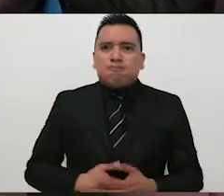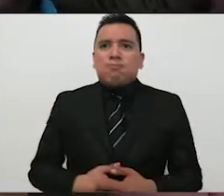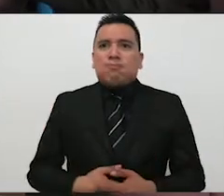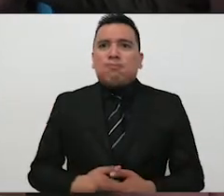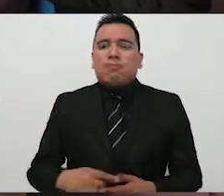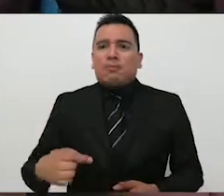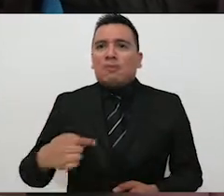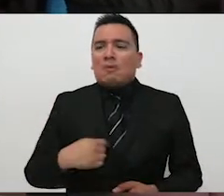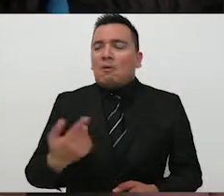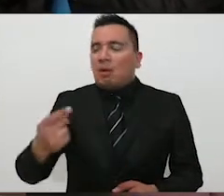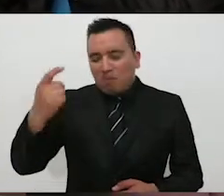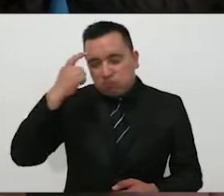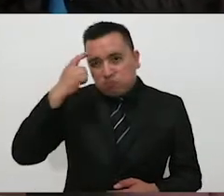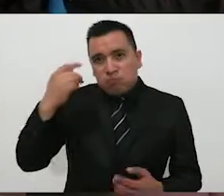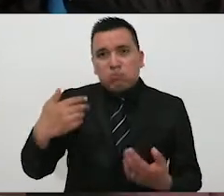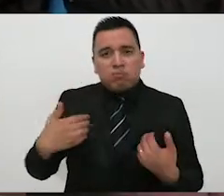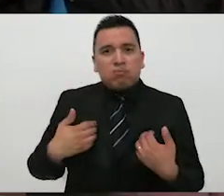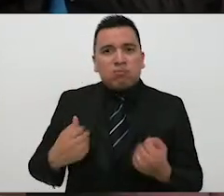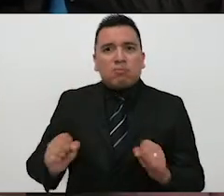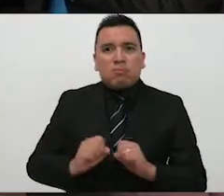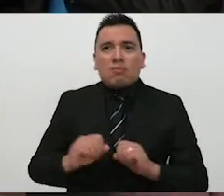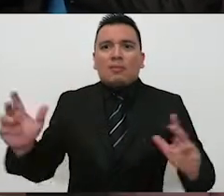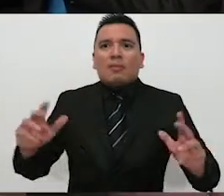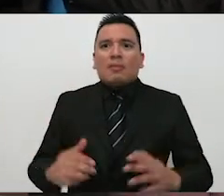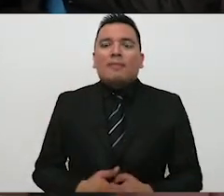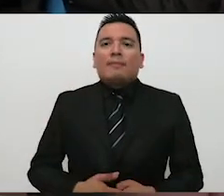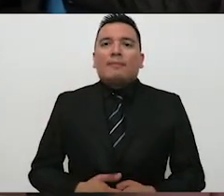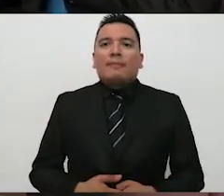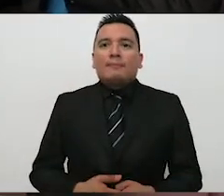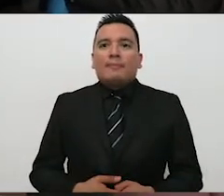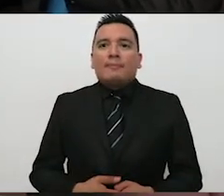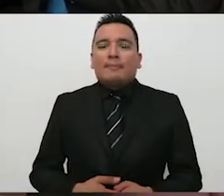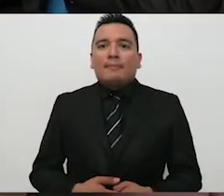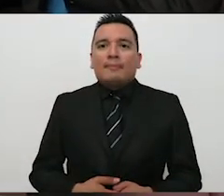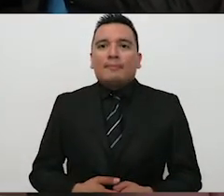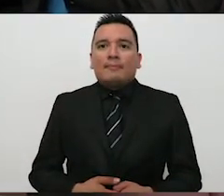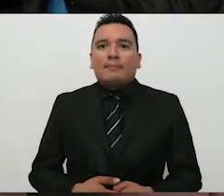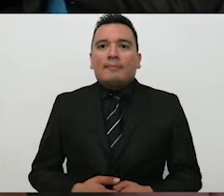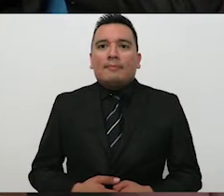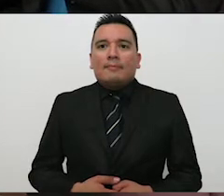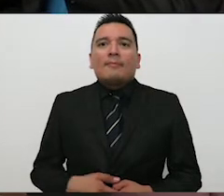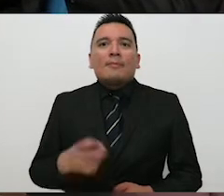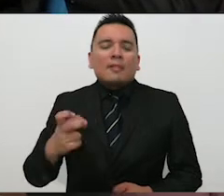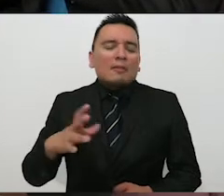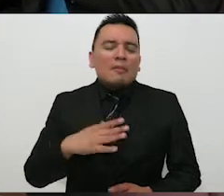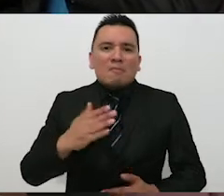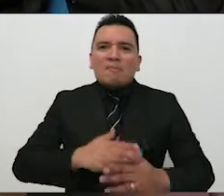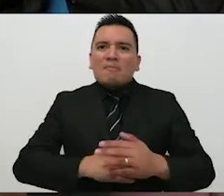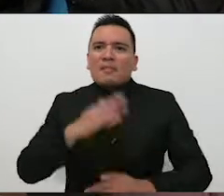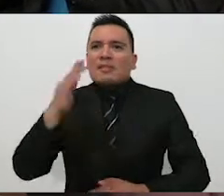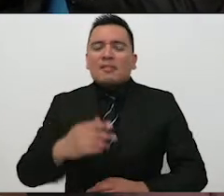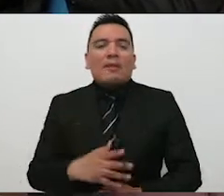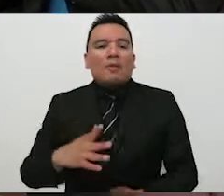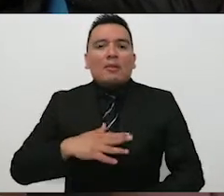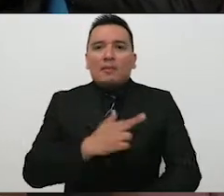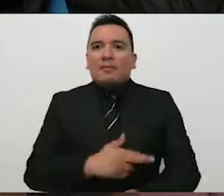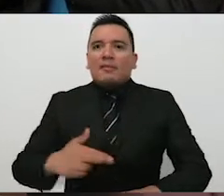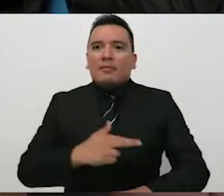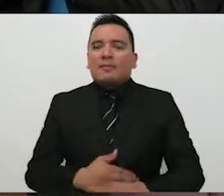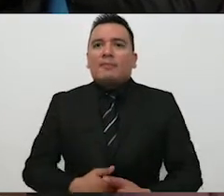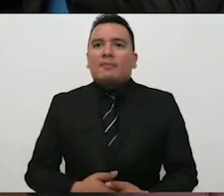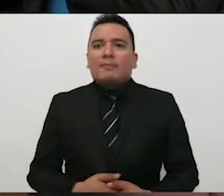menos romper esa barrera. Entonces, ha tenido mucho éxito ese programa y de hecho se están haciendo las